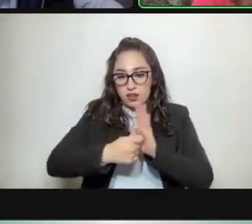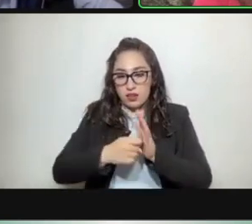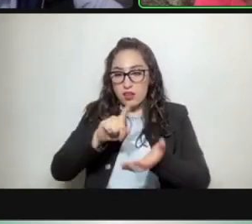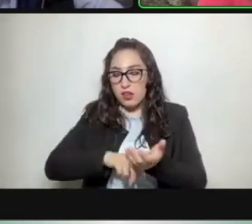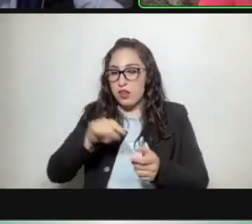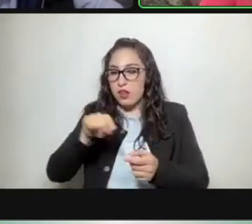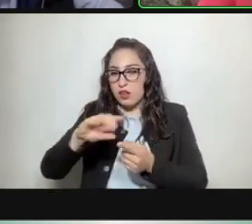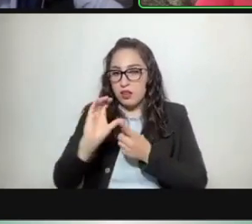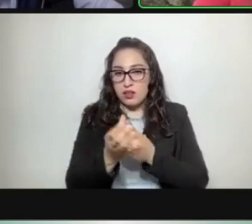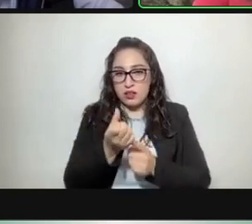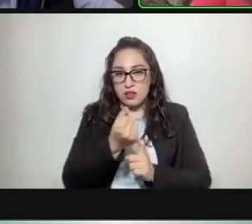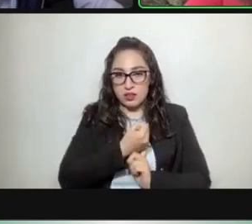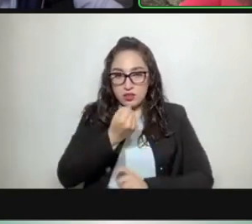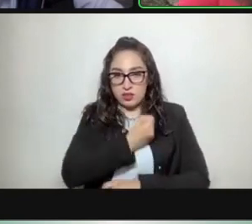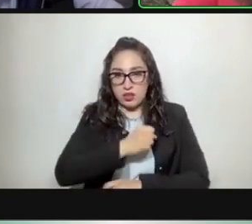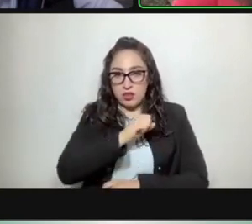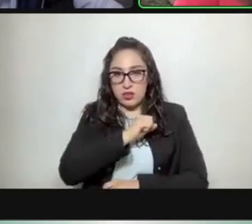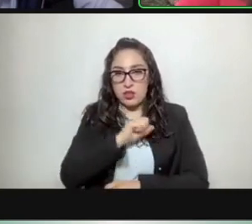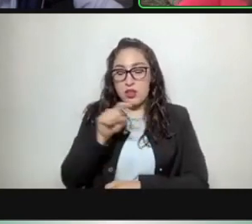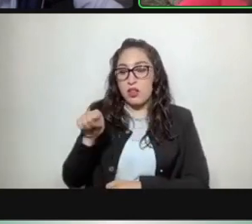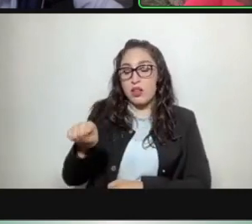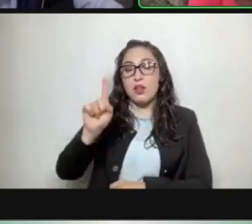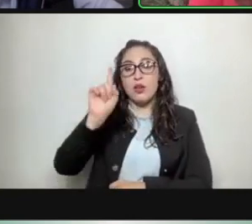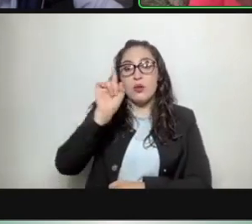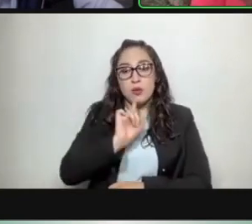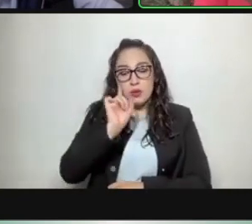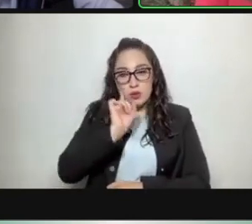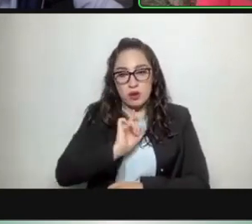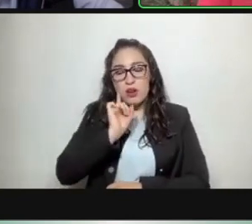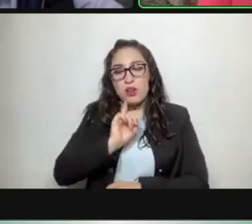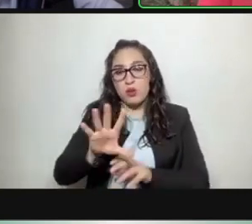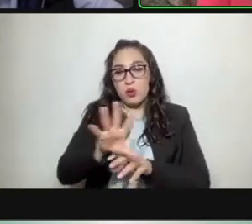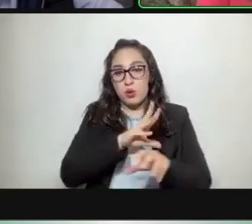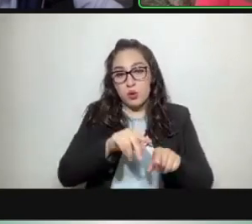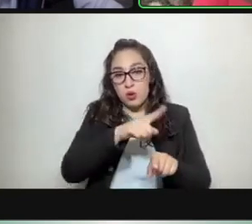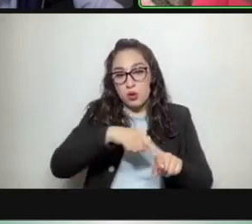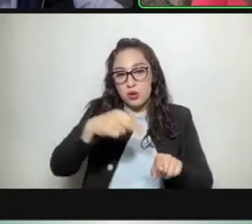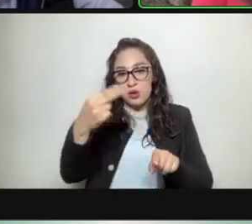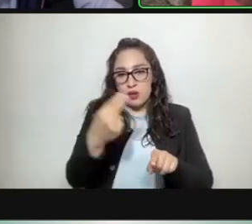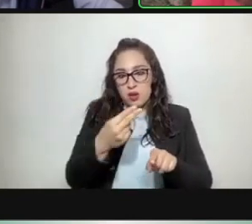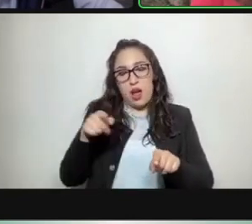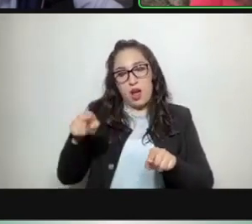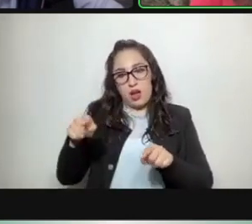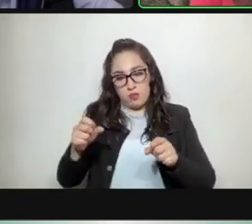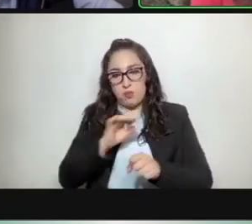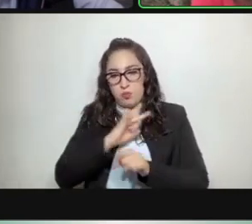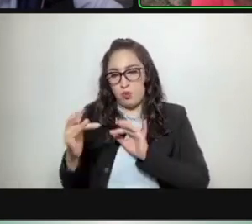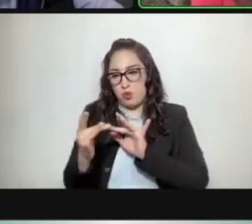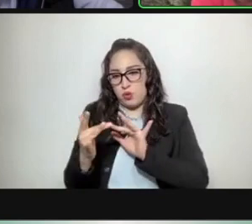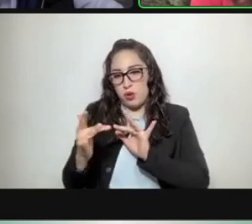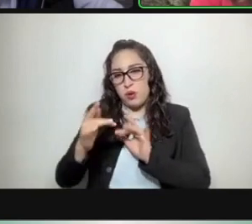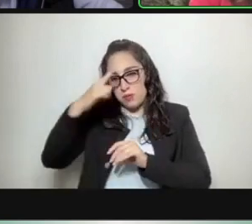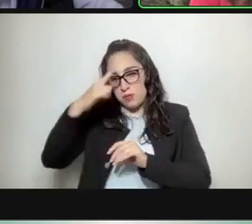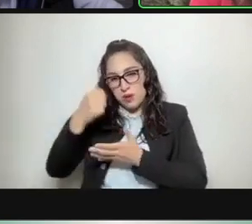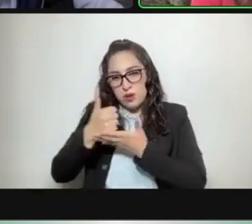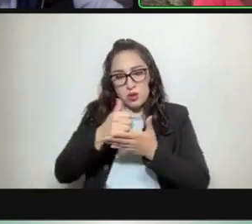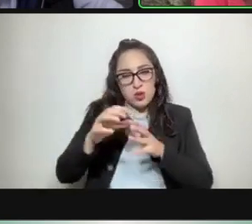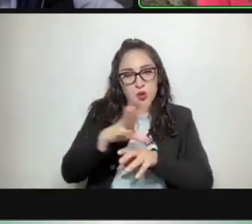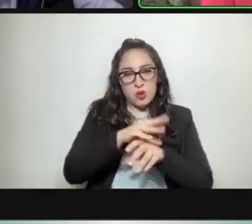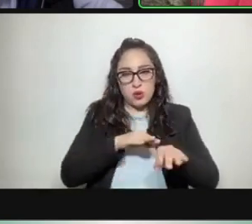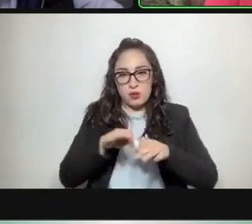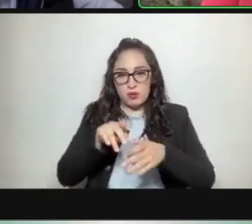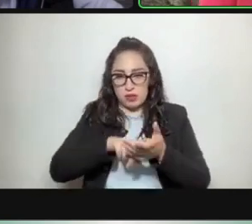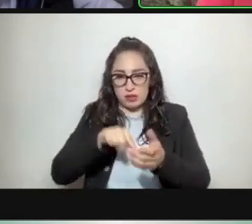salud. Ella pues estará a sus órdenes en el entendido de que está para coadyuvar en todos los trabajos de esta